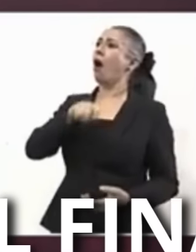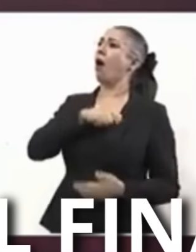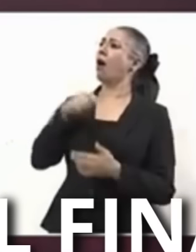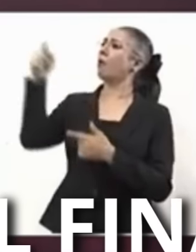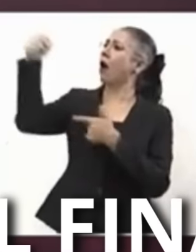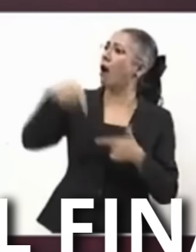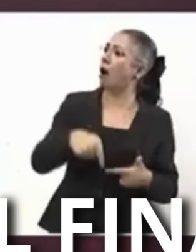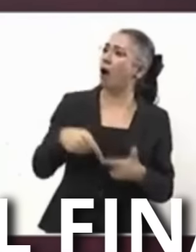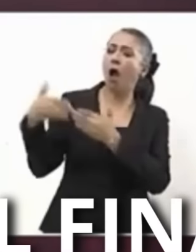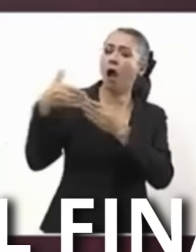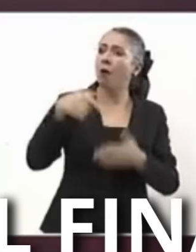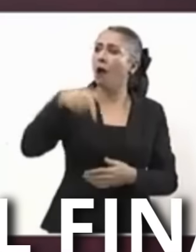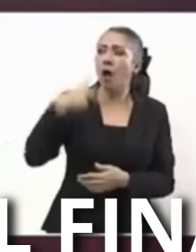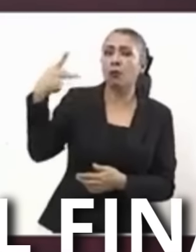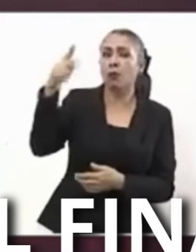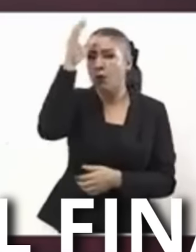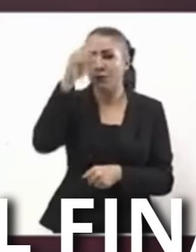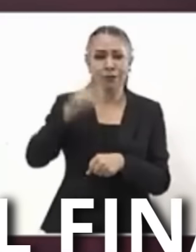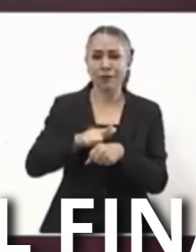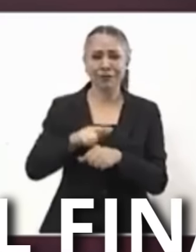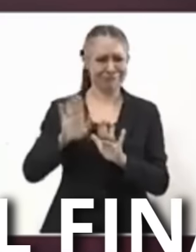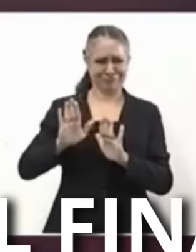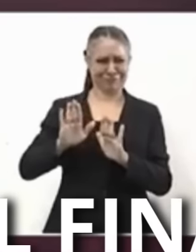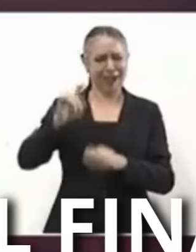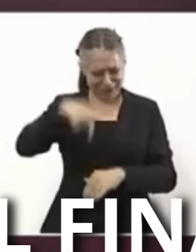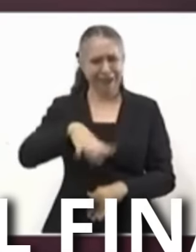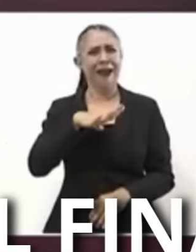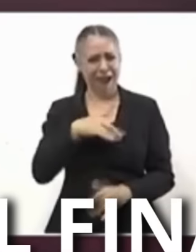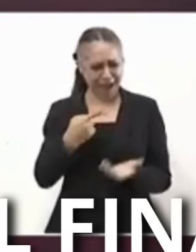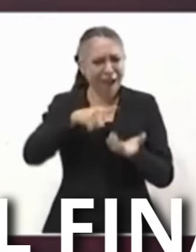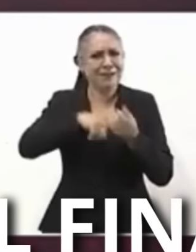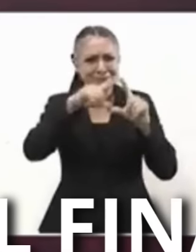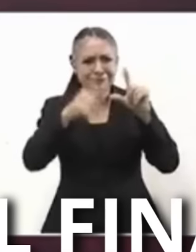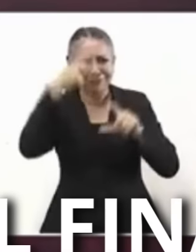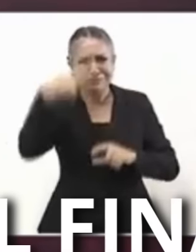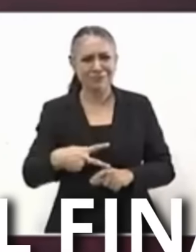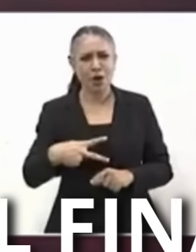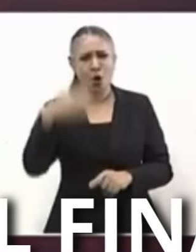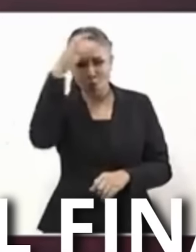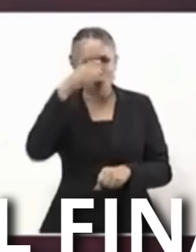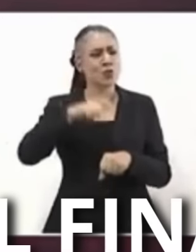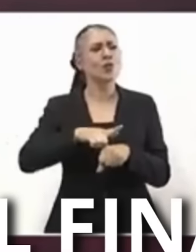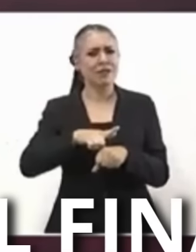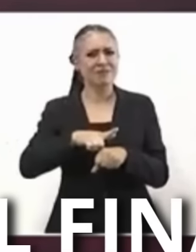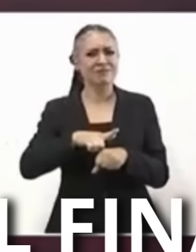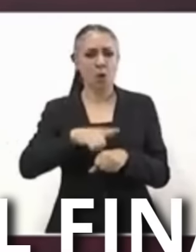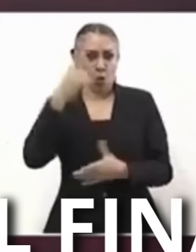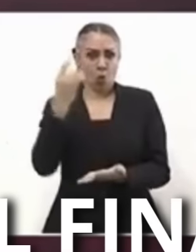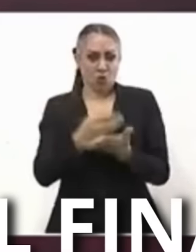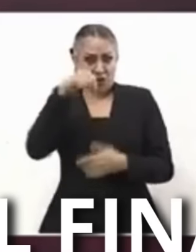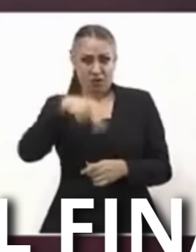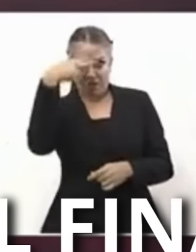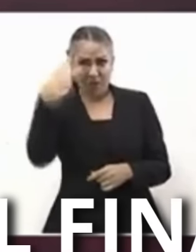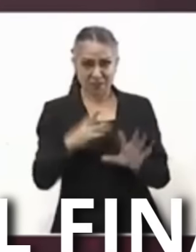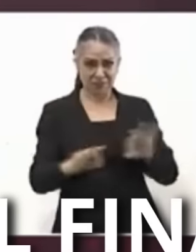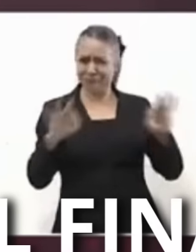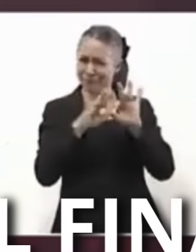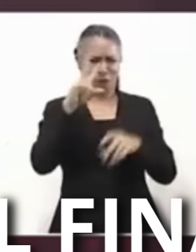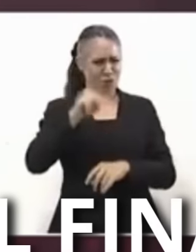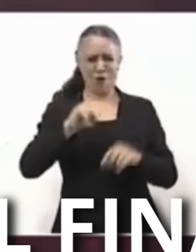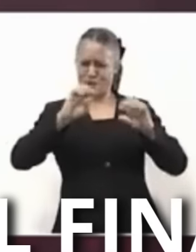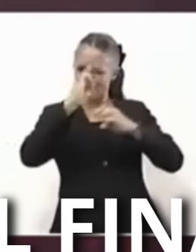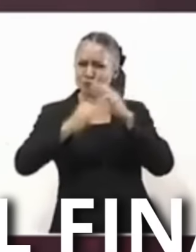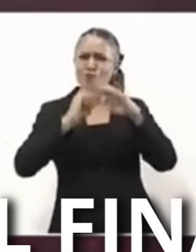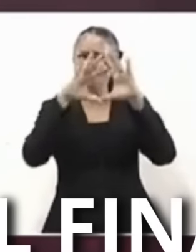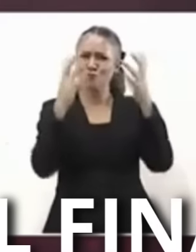Que dieron muchísimo A la cultura No solamente de México Sino universal Y el otro pilar Que es la